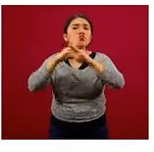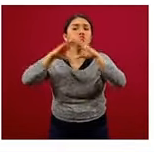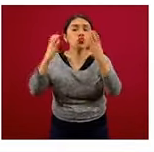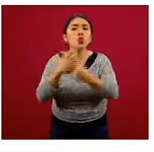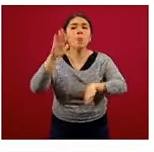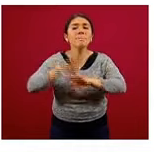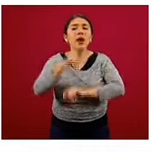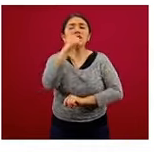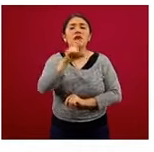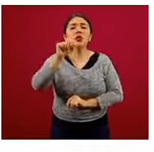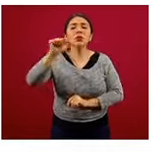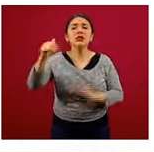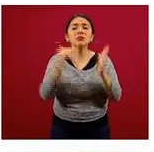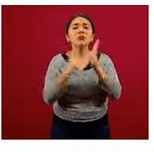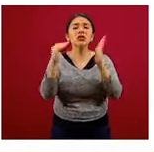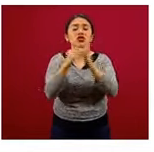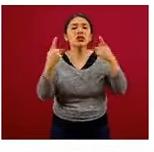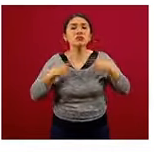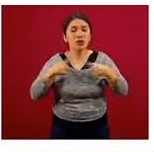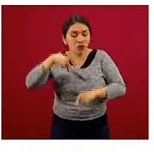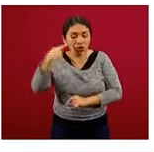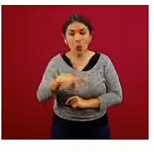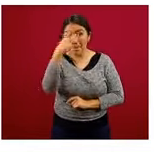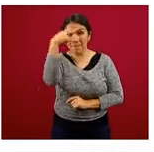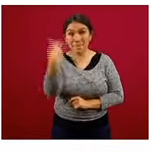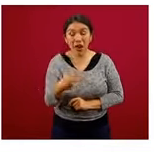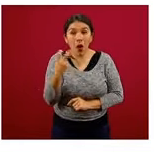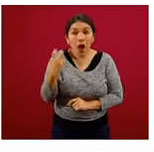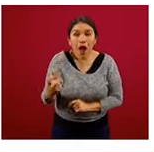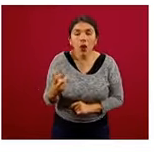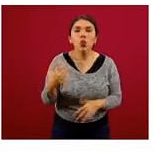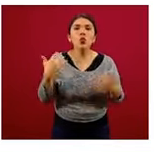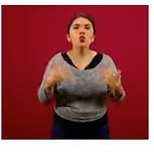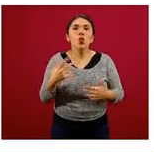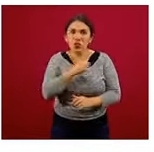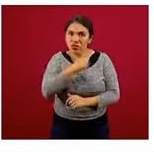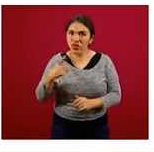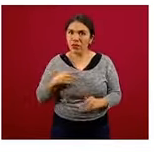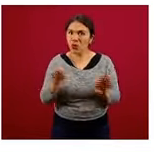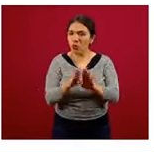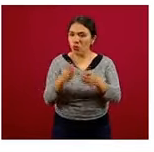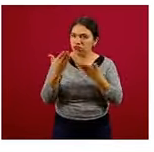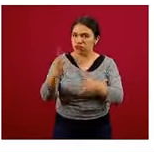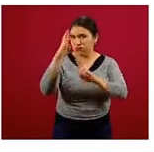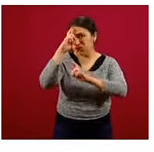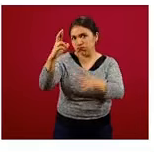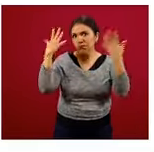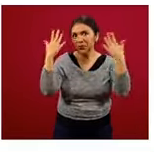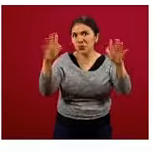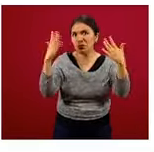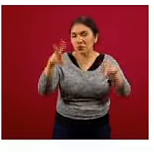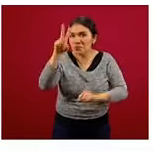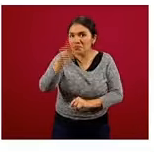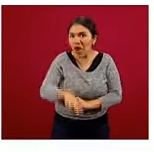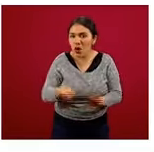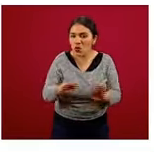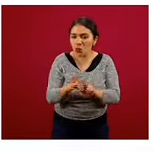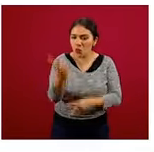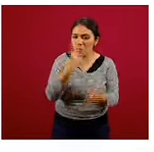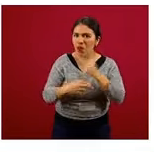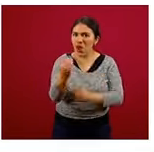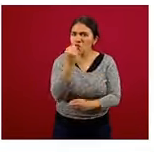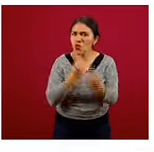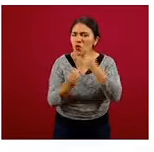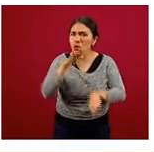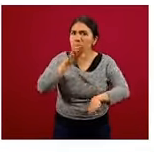126 millones de personas en México. Y eso realmente, pues hay que aplaudirlo. La producción de alimentos,